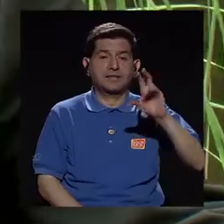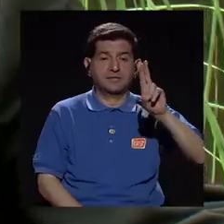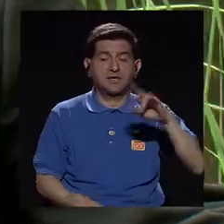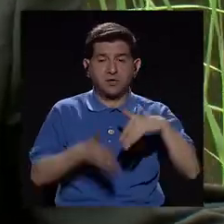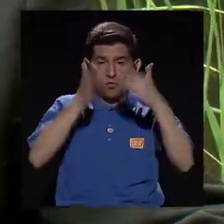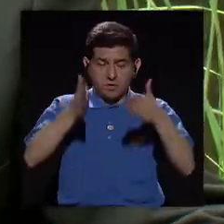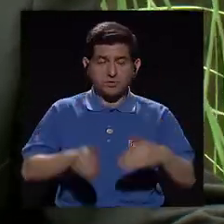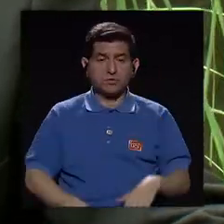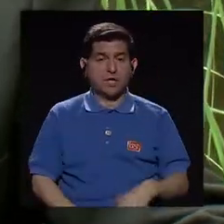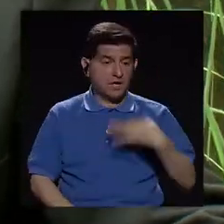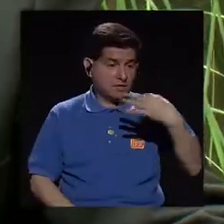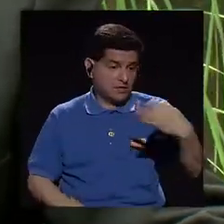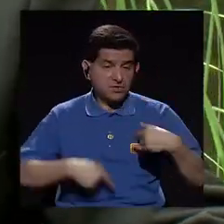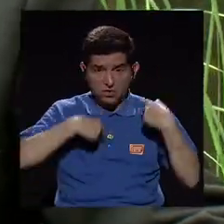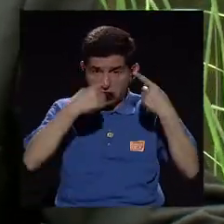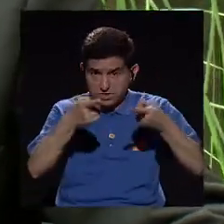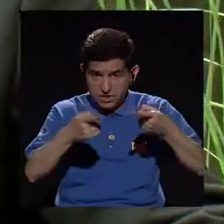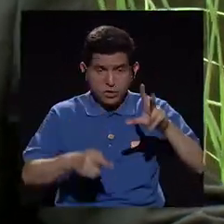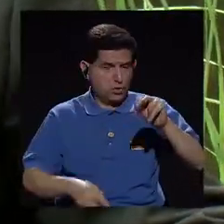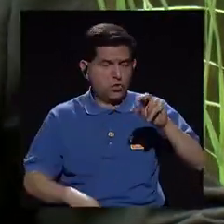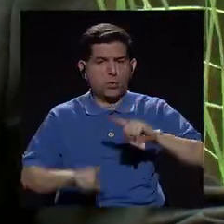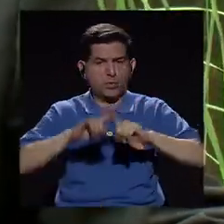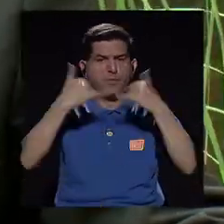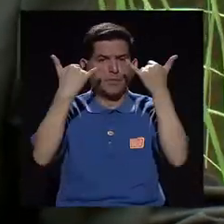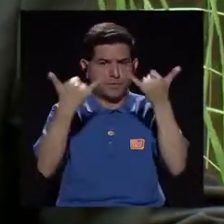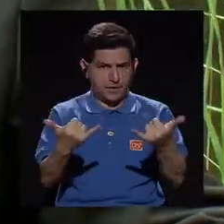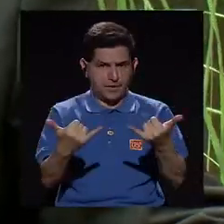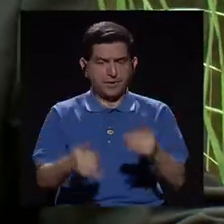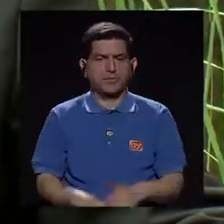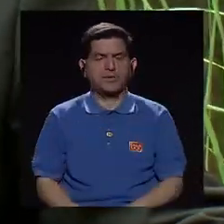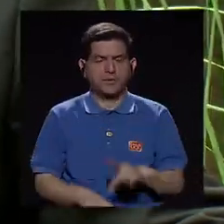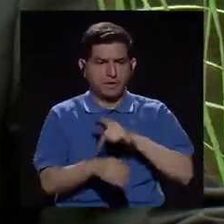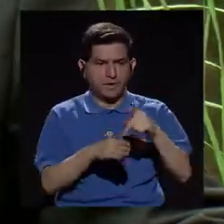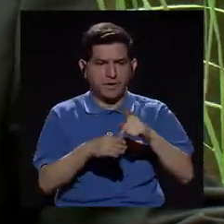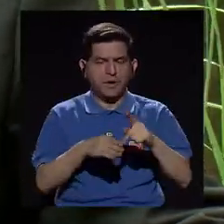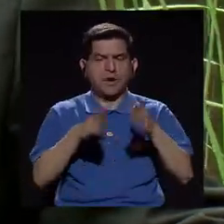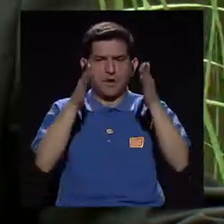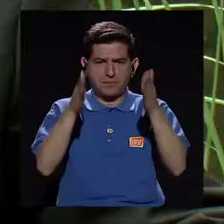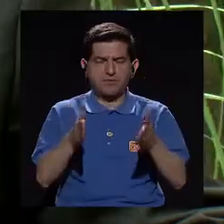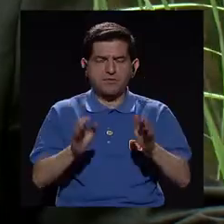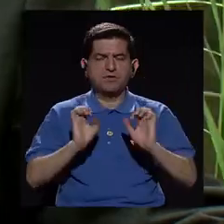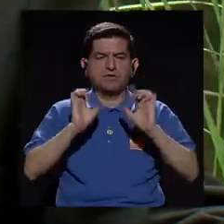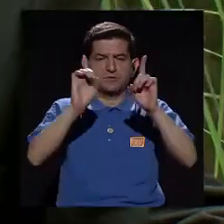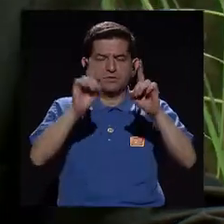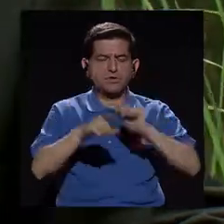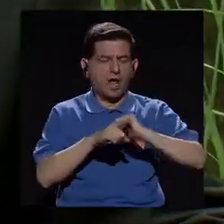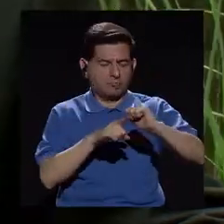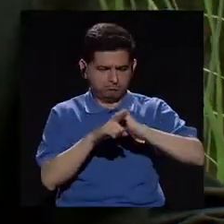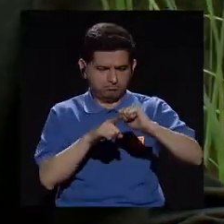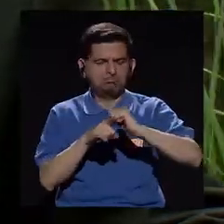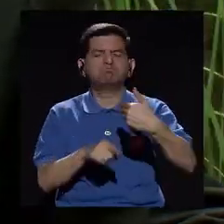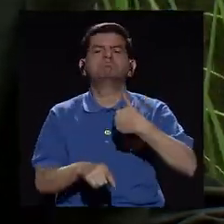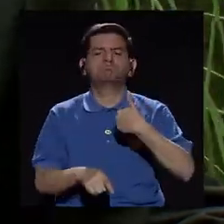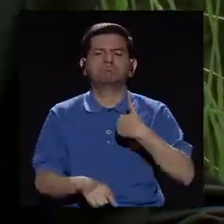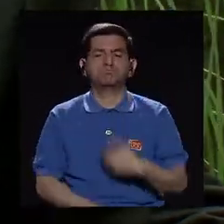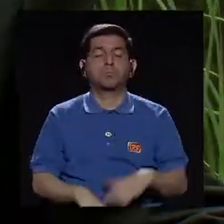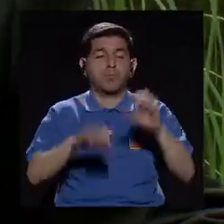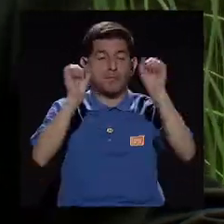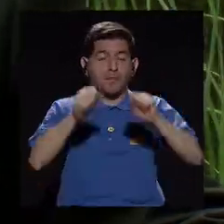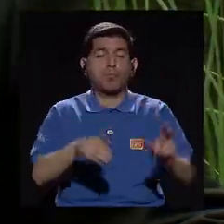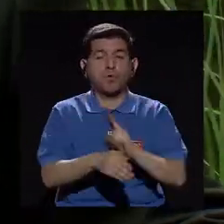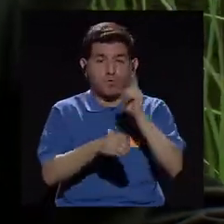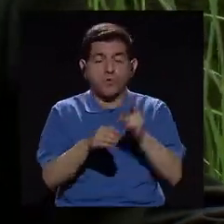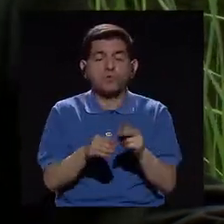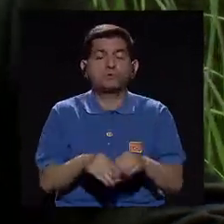los días por la distancia, pero ya dejamos, están profesionales en educación capacitados para